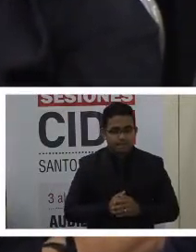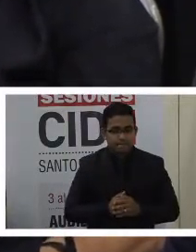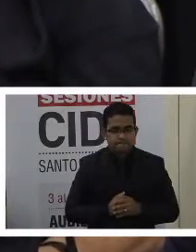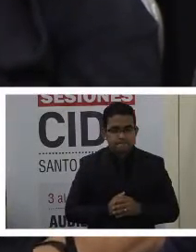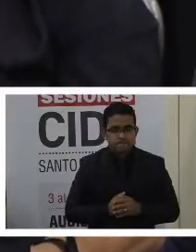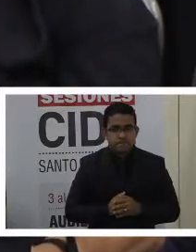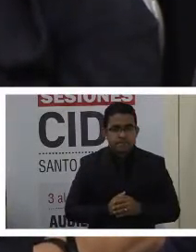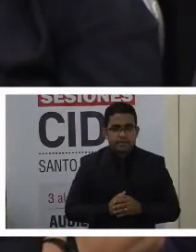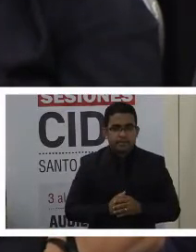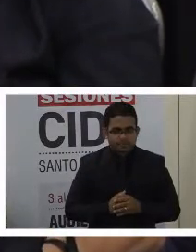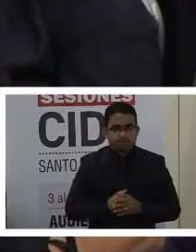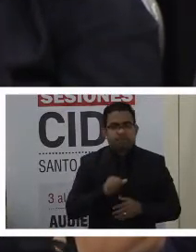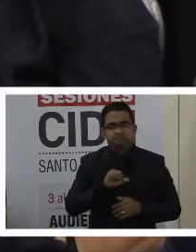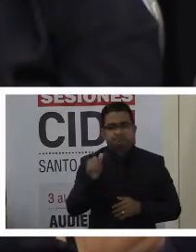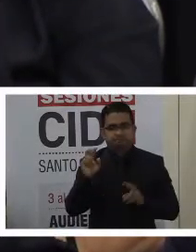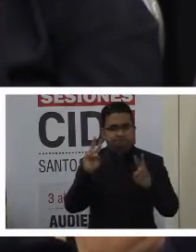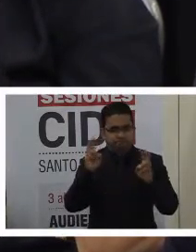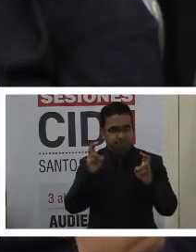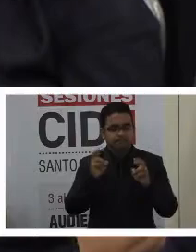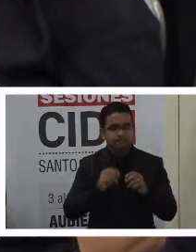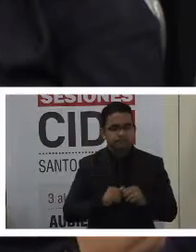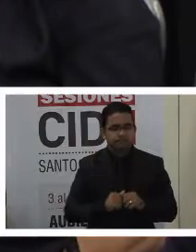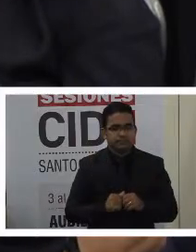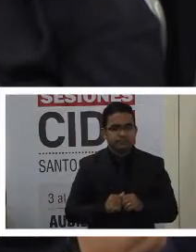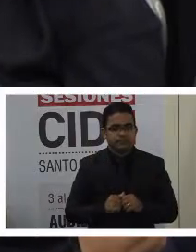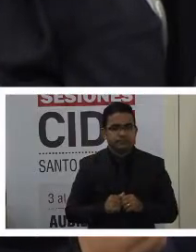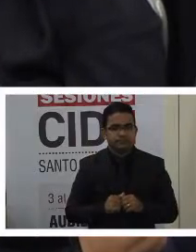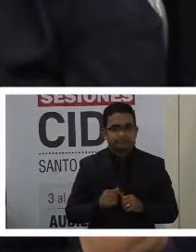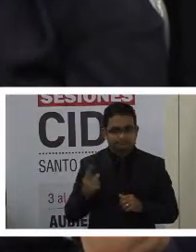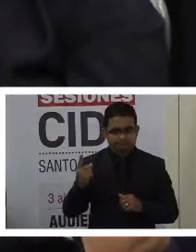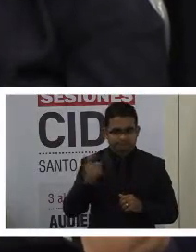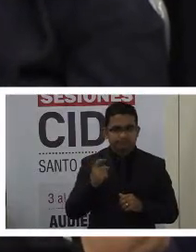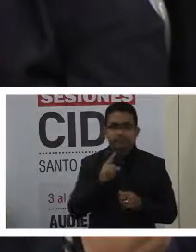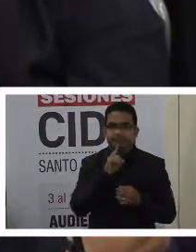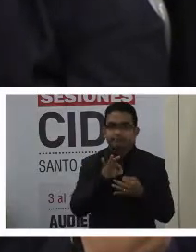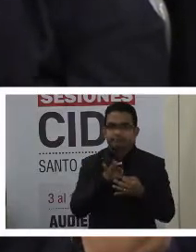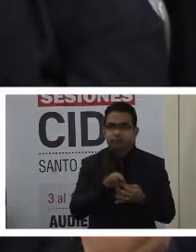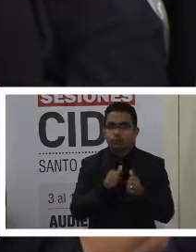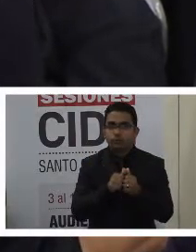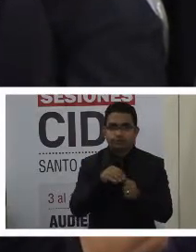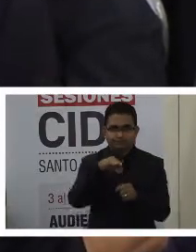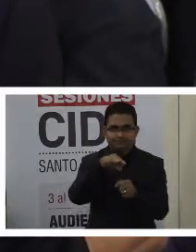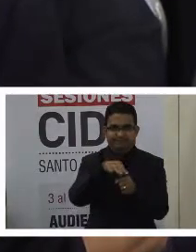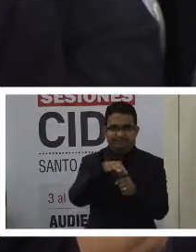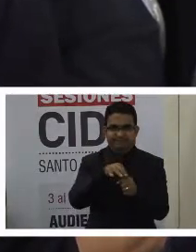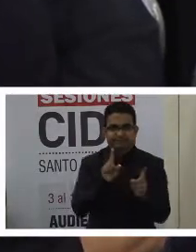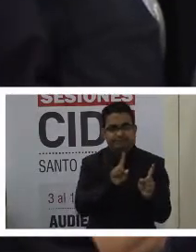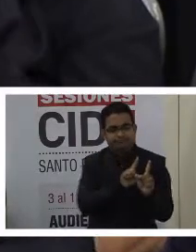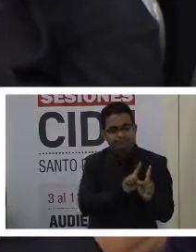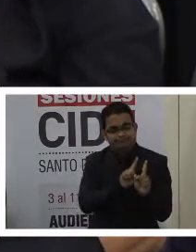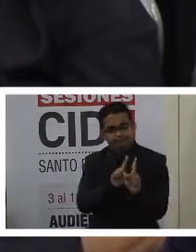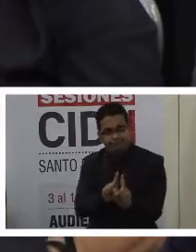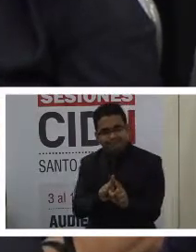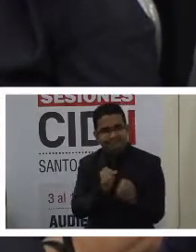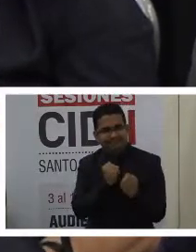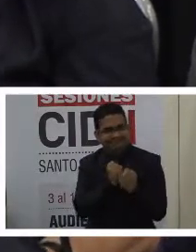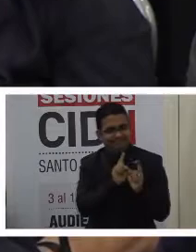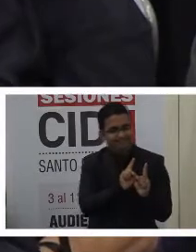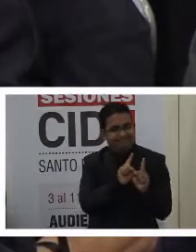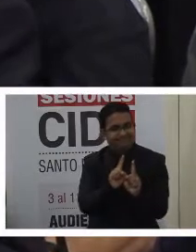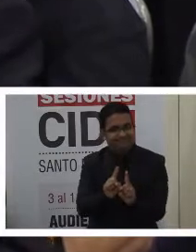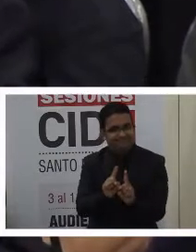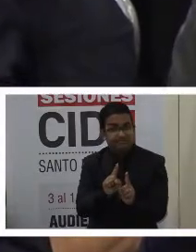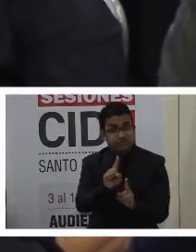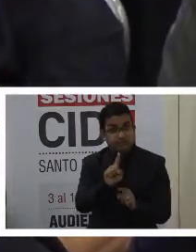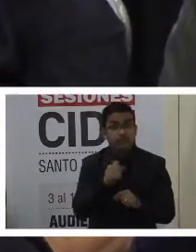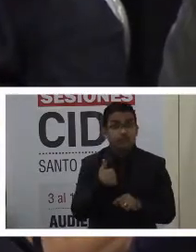El otro tema que nos preguntaban es estar relacionado con el tema del voto asistido, y ahí es un elemento importante. Vamos a